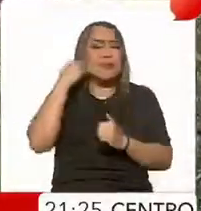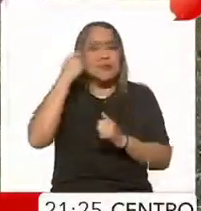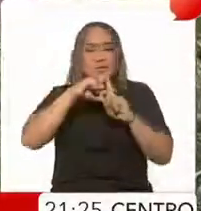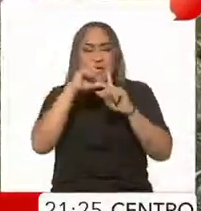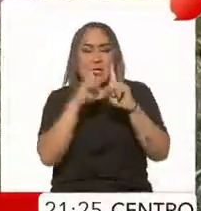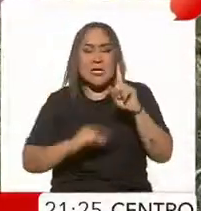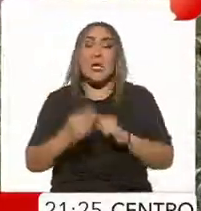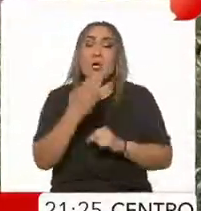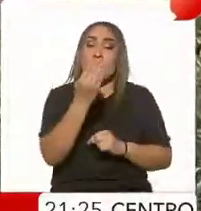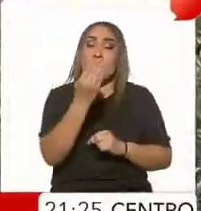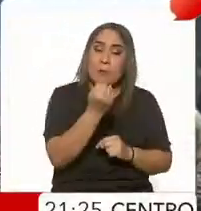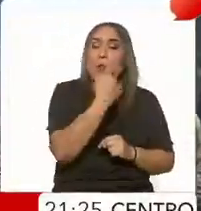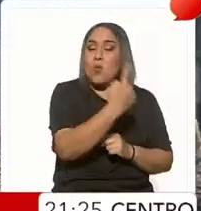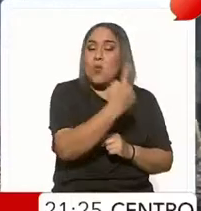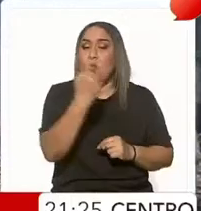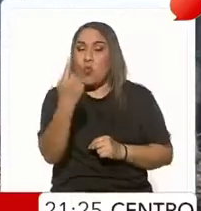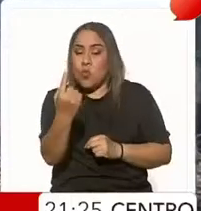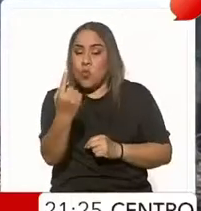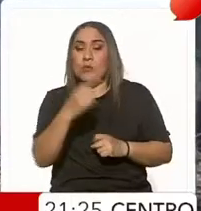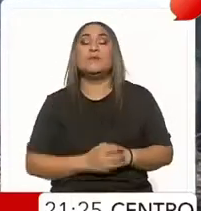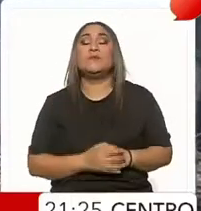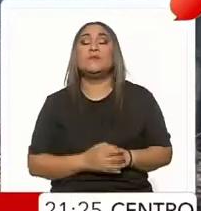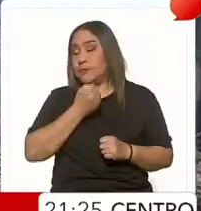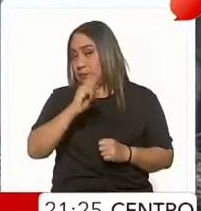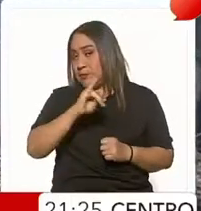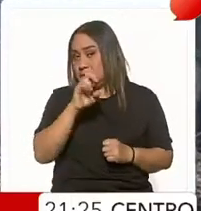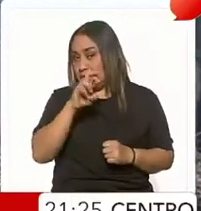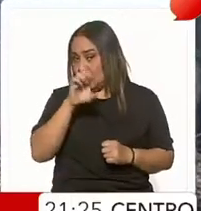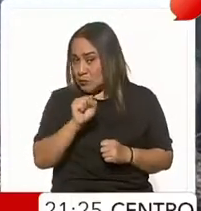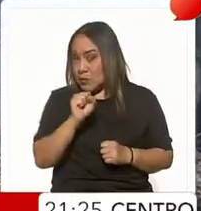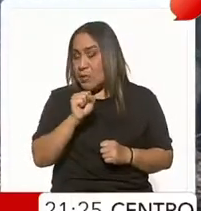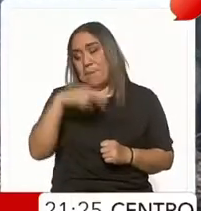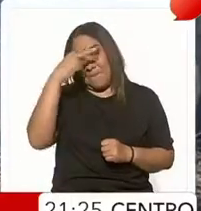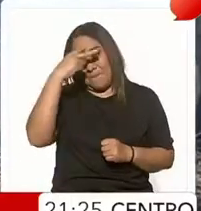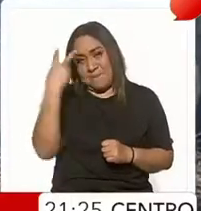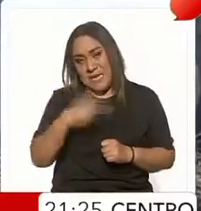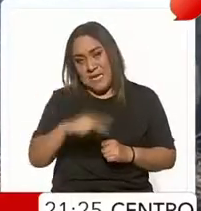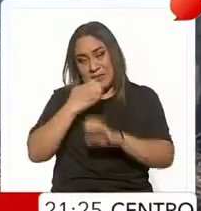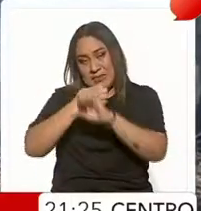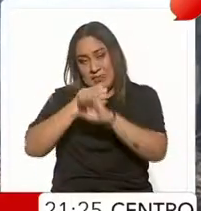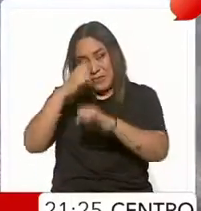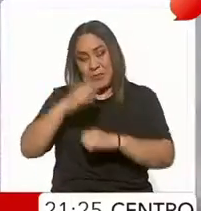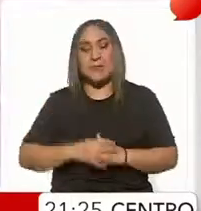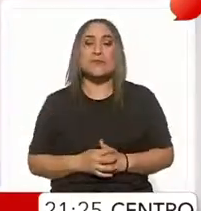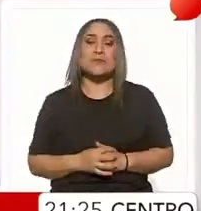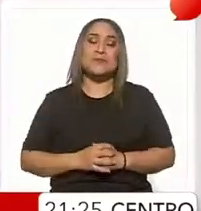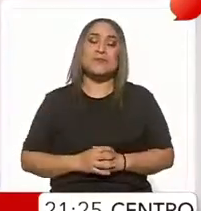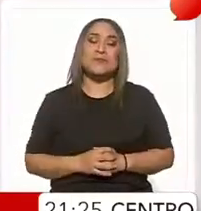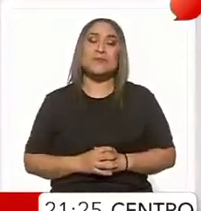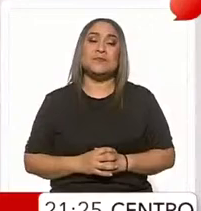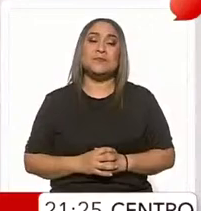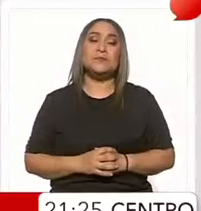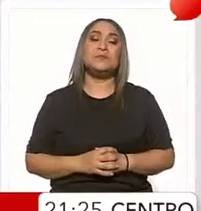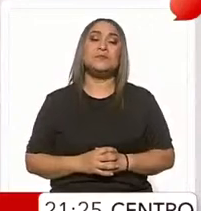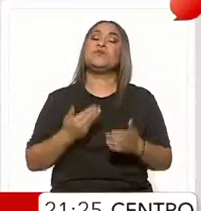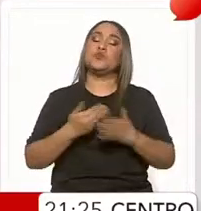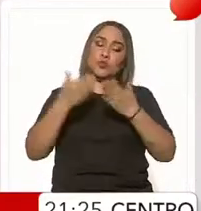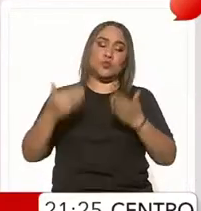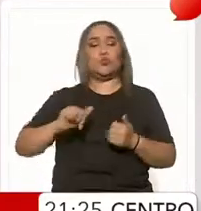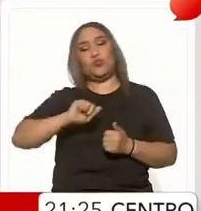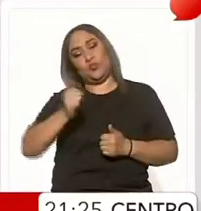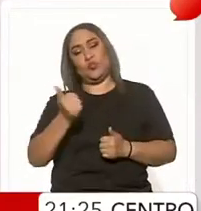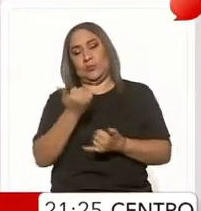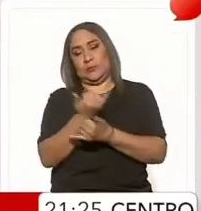911. Jesús López, Mexiquense Noticias. Y damos un giro a la